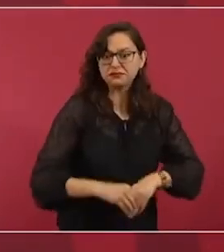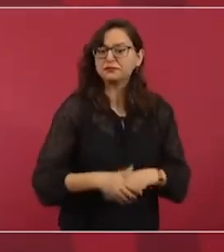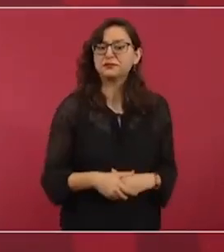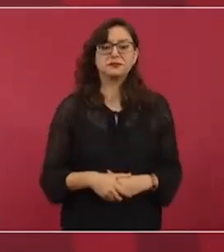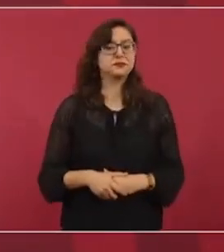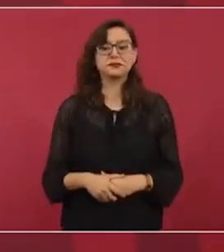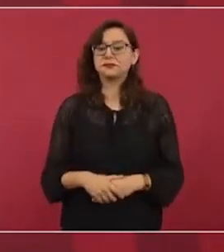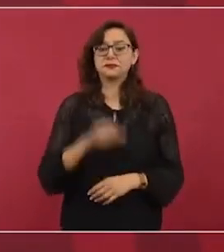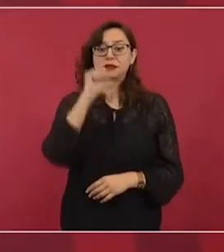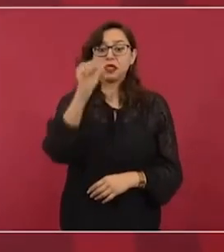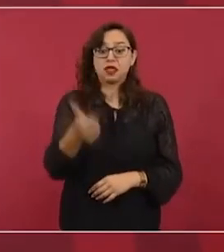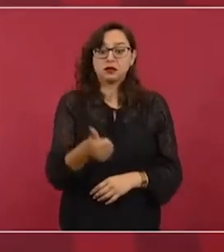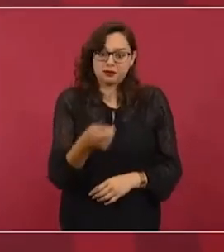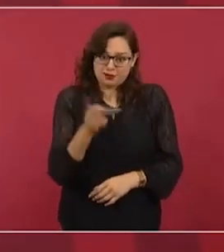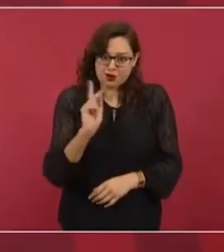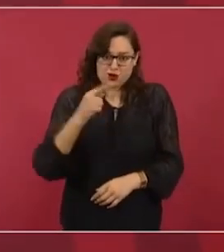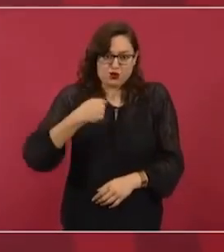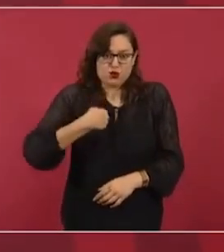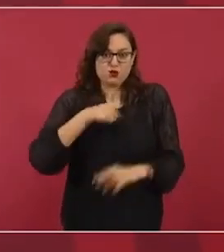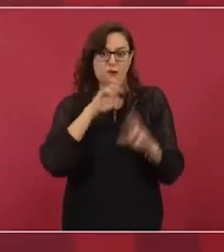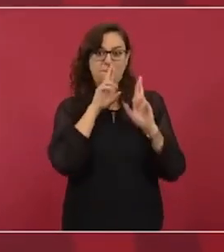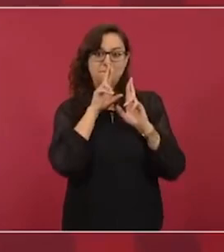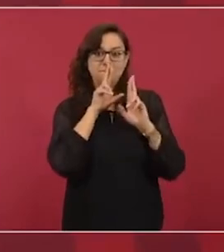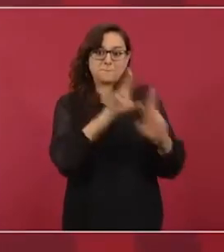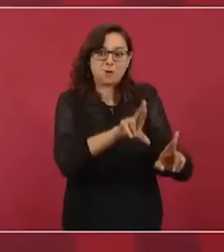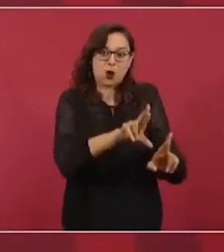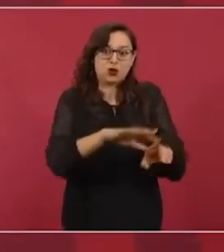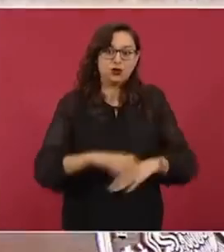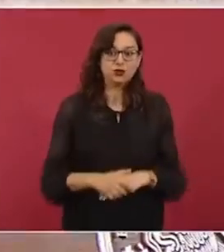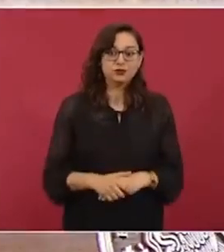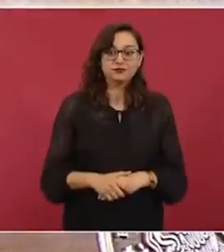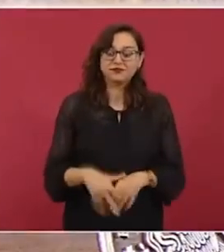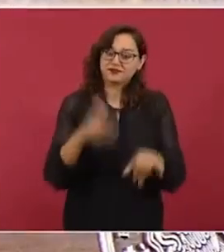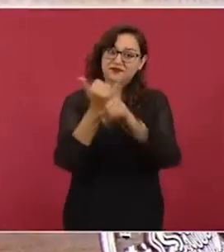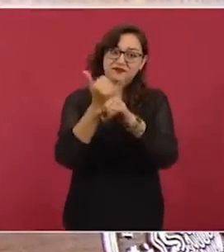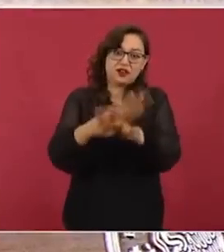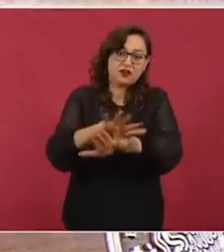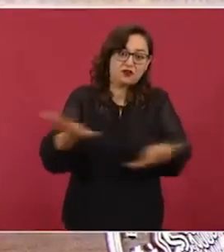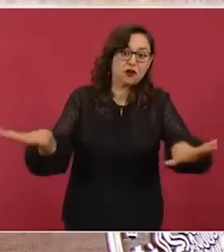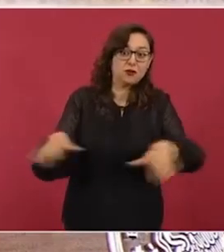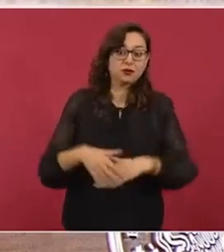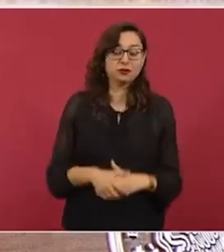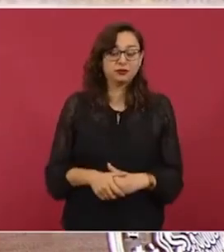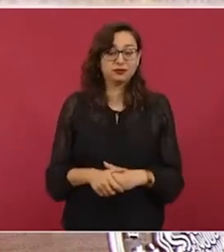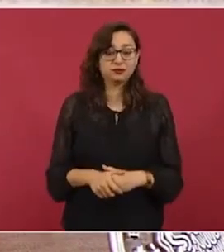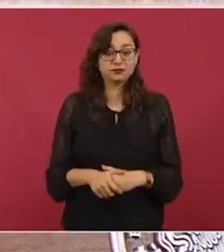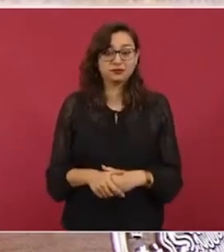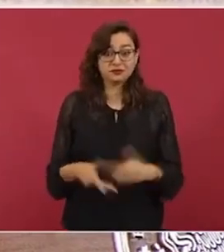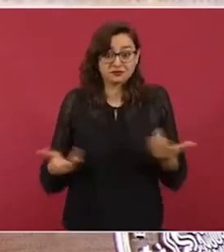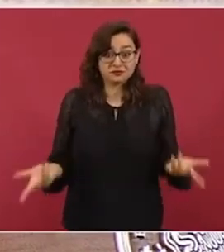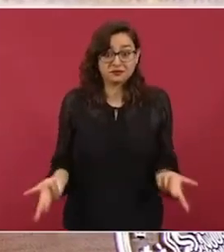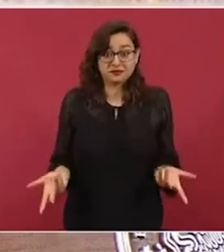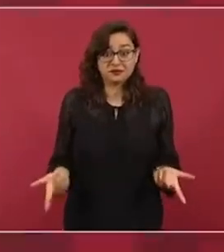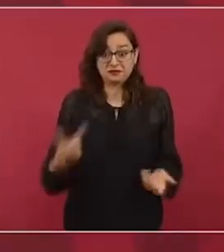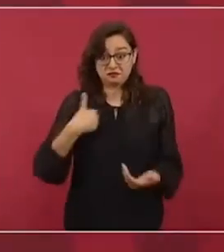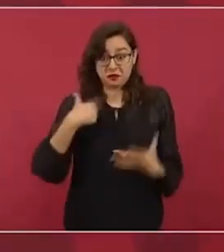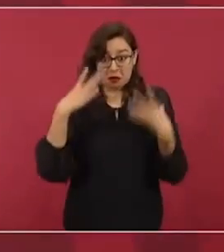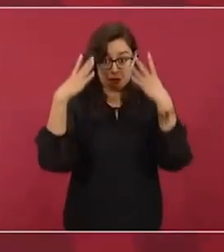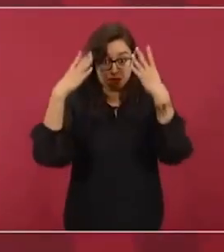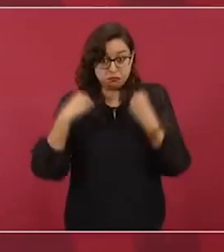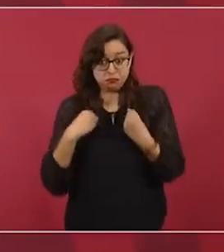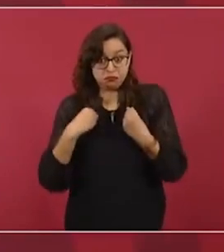yo nada más replico y tengo que informar a la gente porque si no me quedo